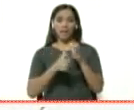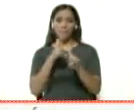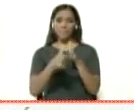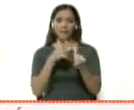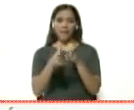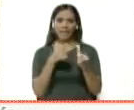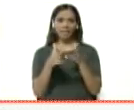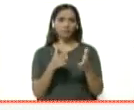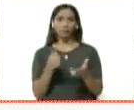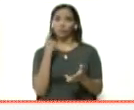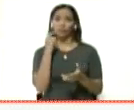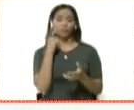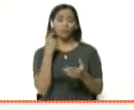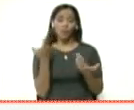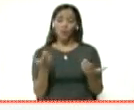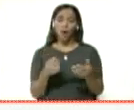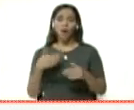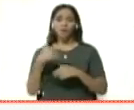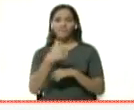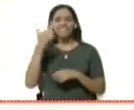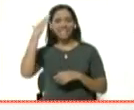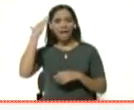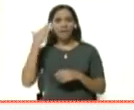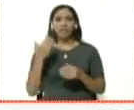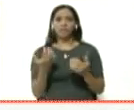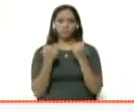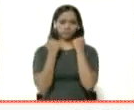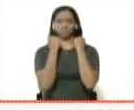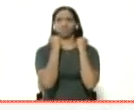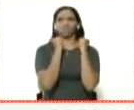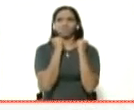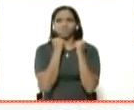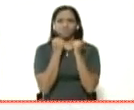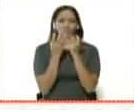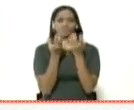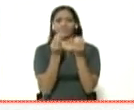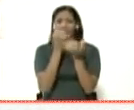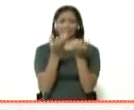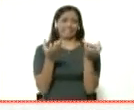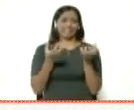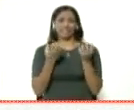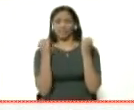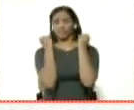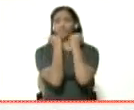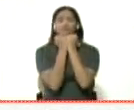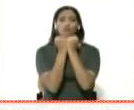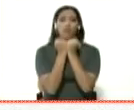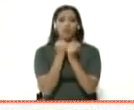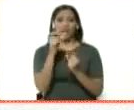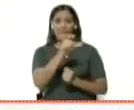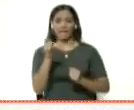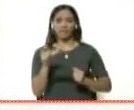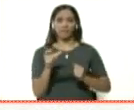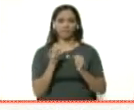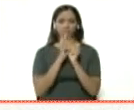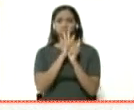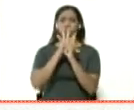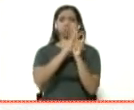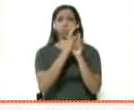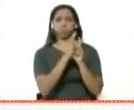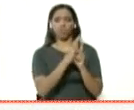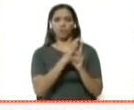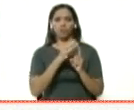periódica o transporte público saben que es un sitio de mucha aglomeración. La primera medida que vamos